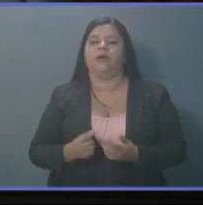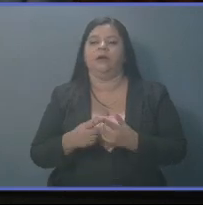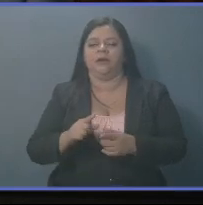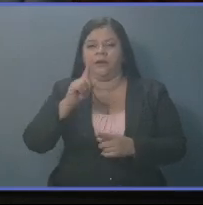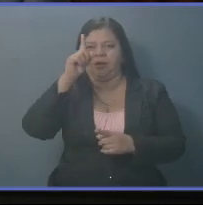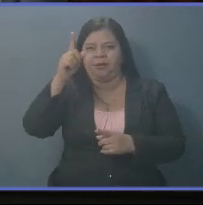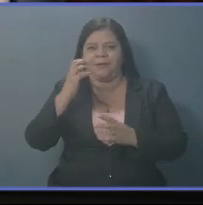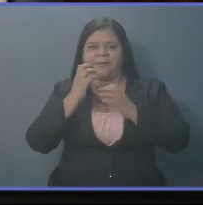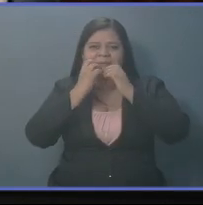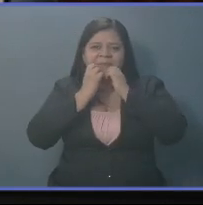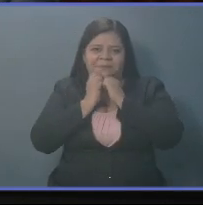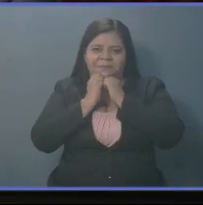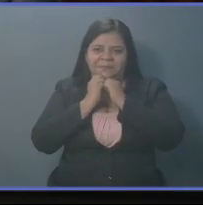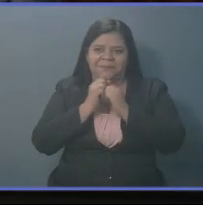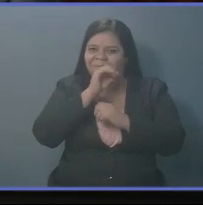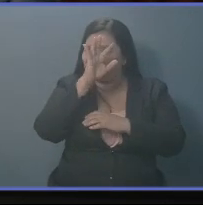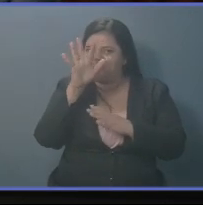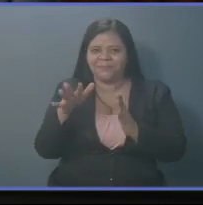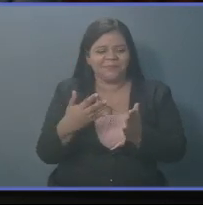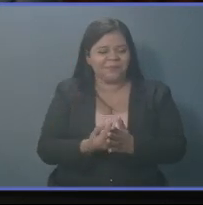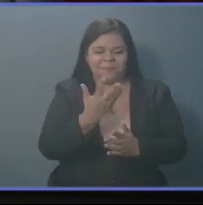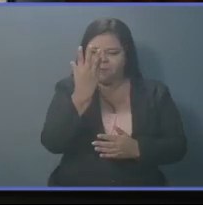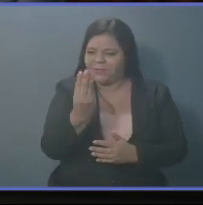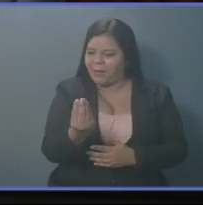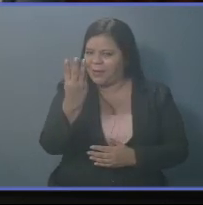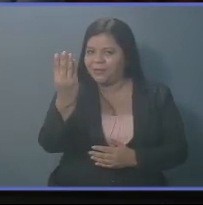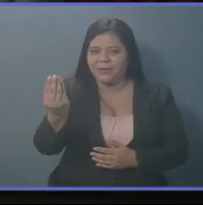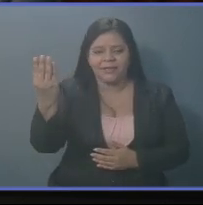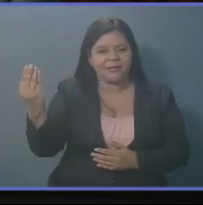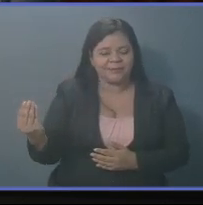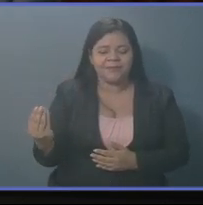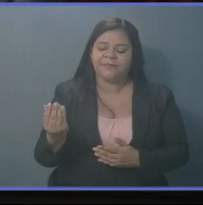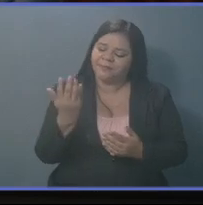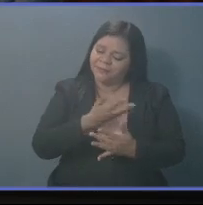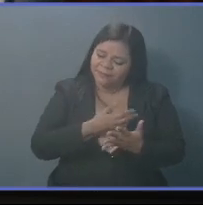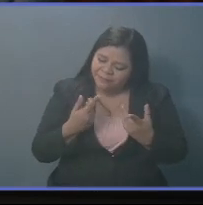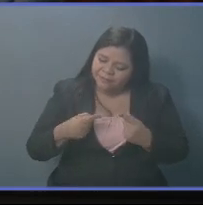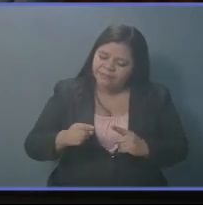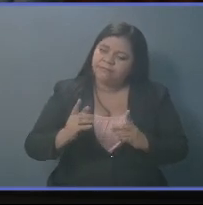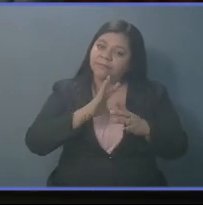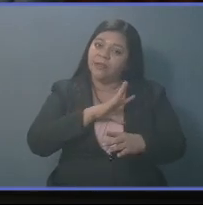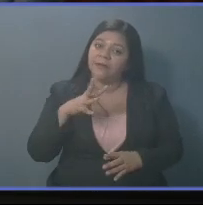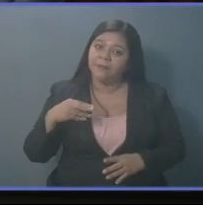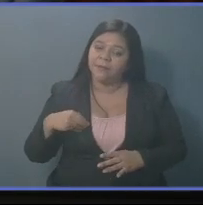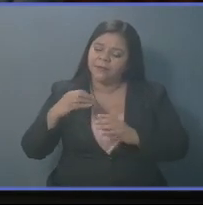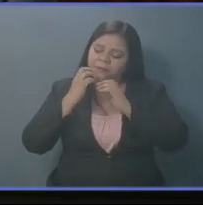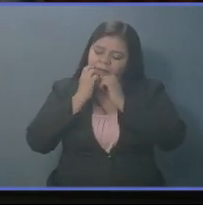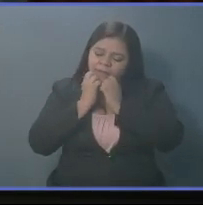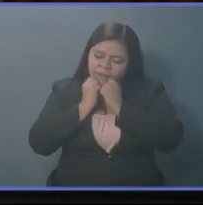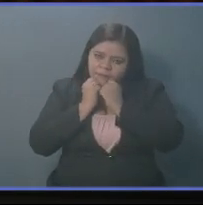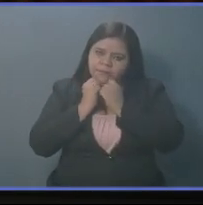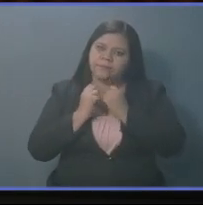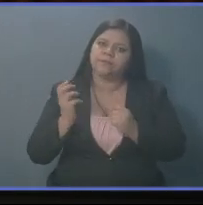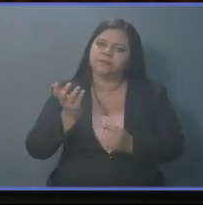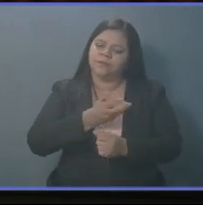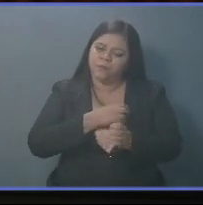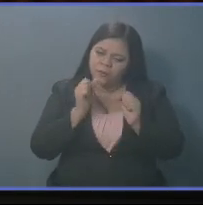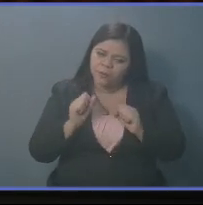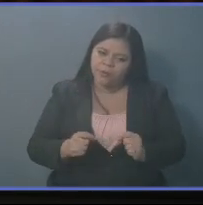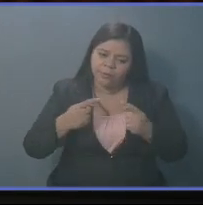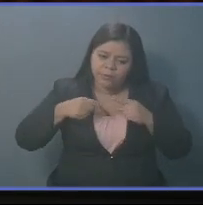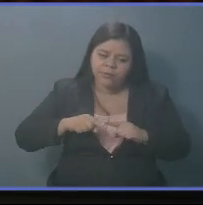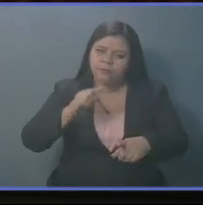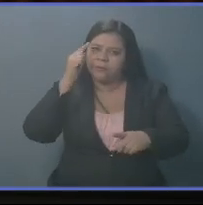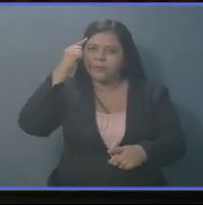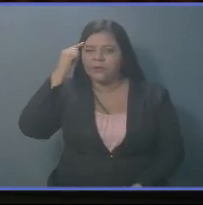nos proteja todos los días. Que nos permita mantener la unidad de la familia. Que nos permita caminar